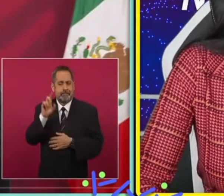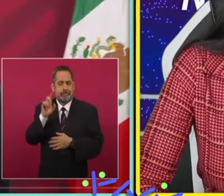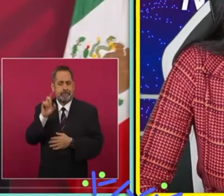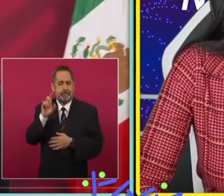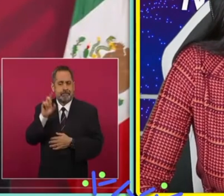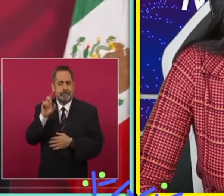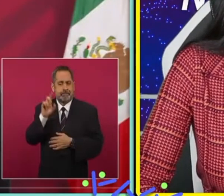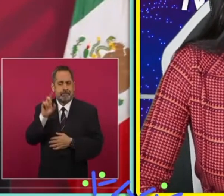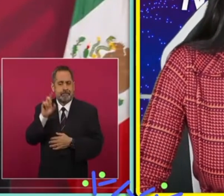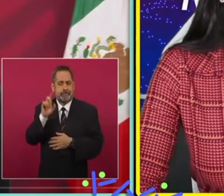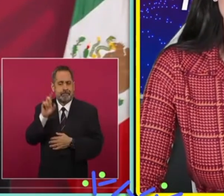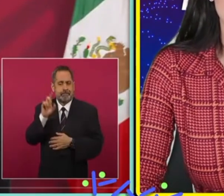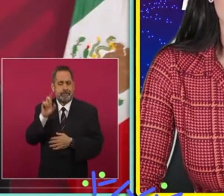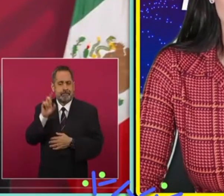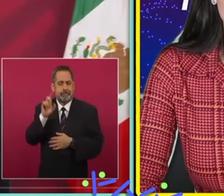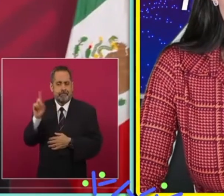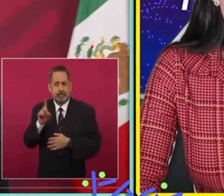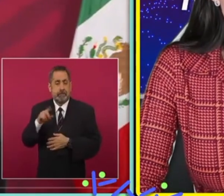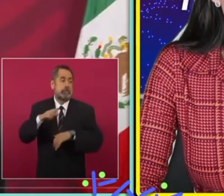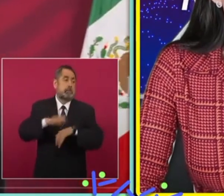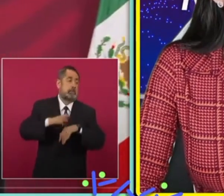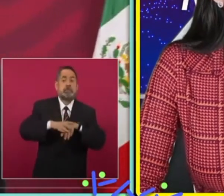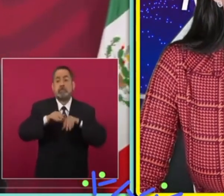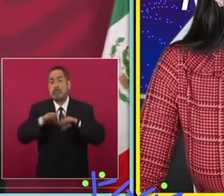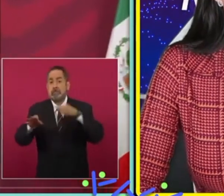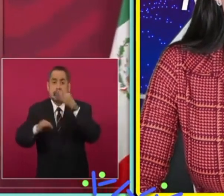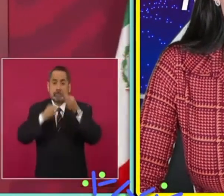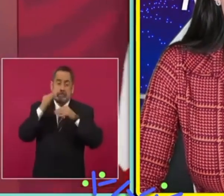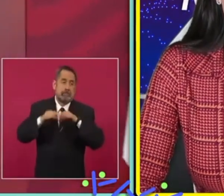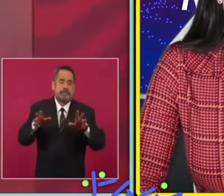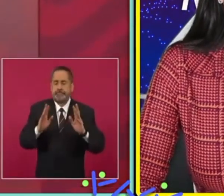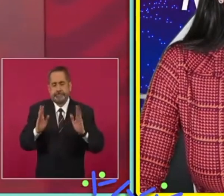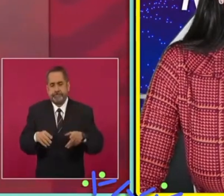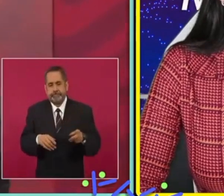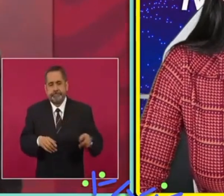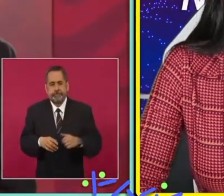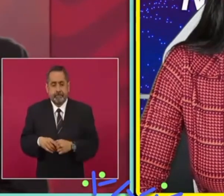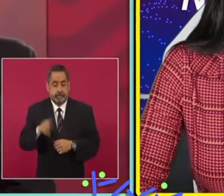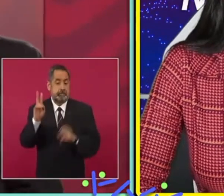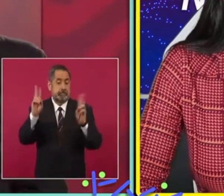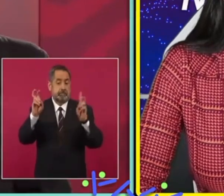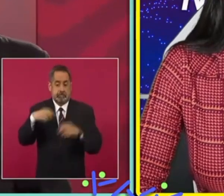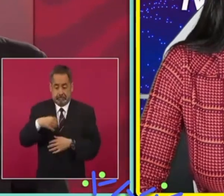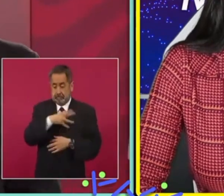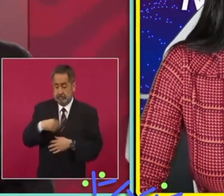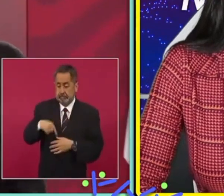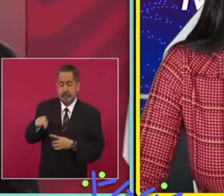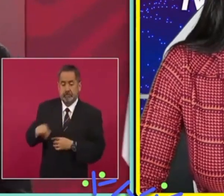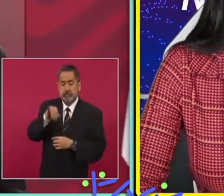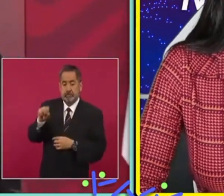familia y esta fue la declaración que dio. Vamos a escuchar. De que un hijo mío, José Ramón,